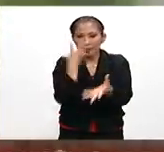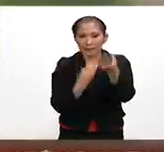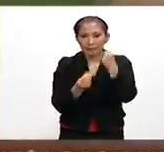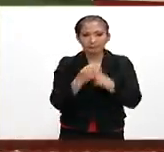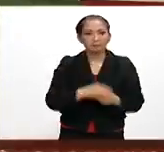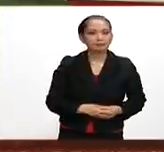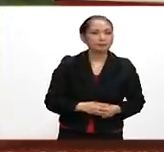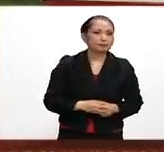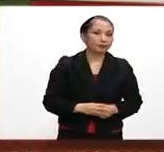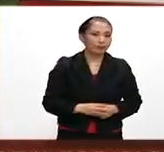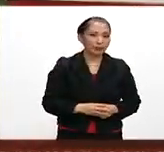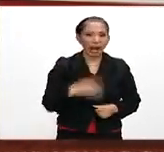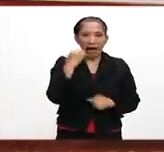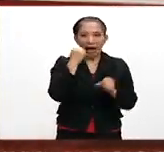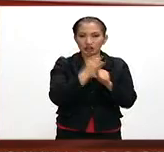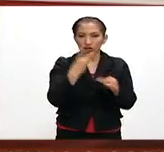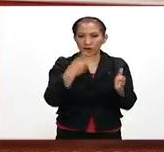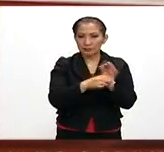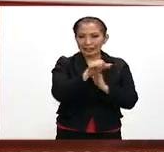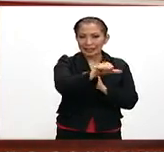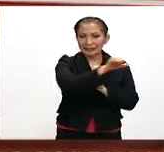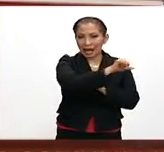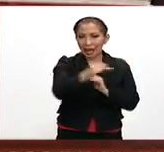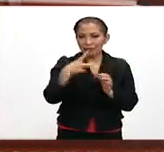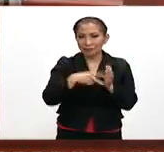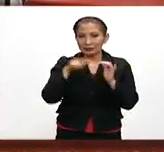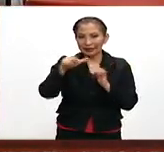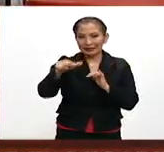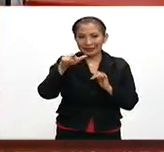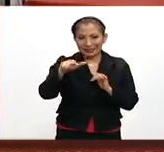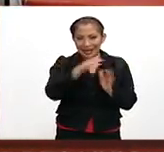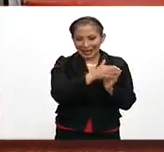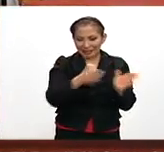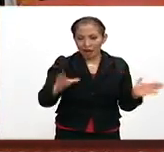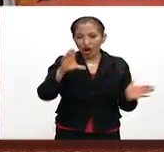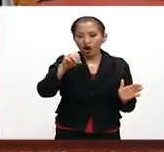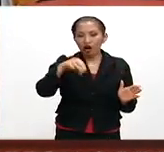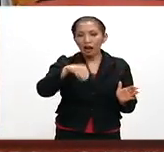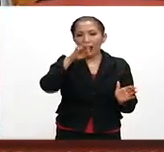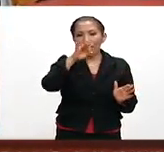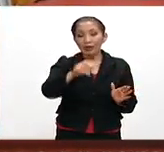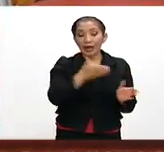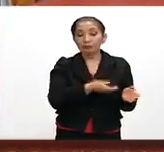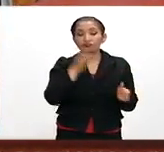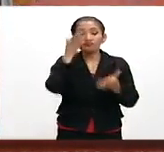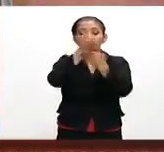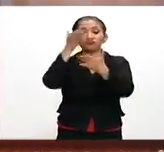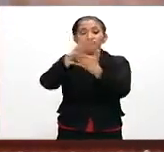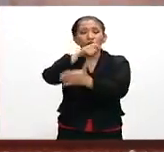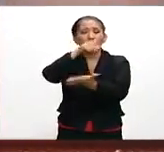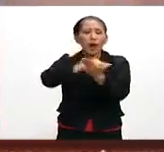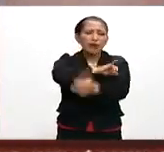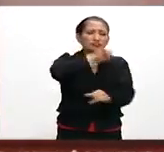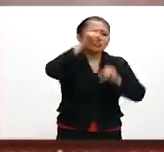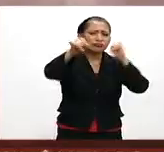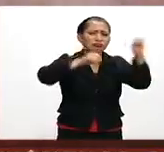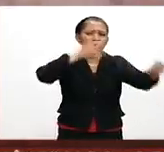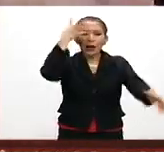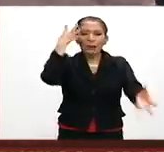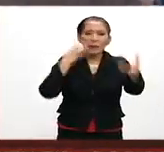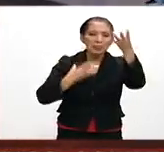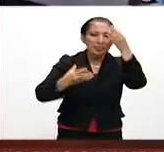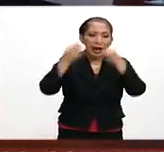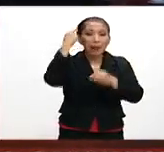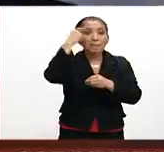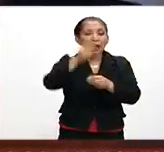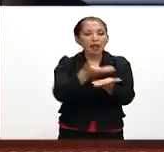En el ciclo escolar 2016-2017, CONAF llevará el aprendizaje a los lugares más apartados del país